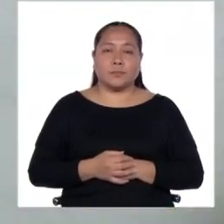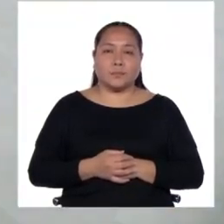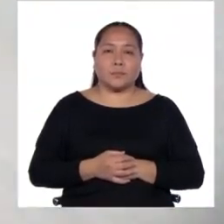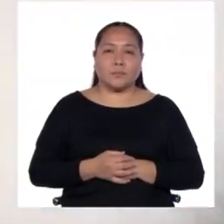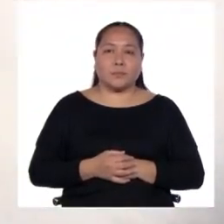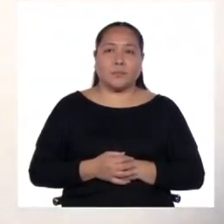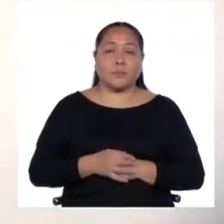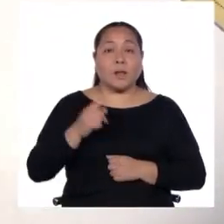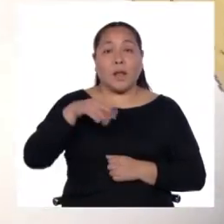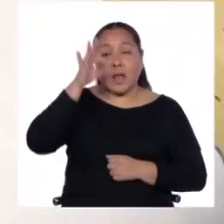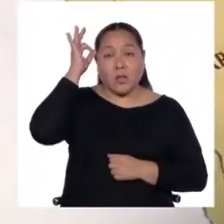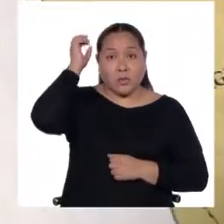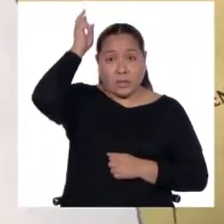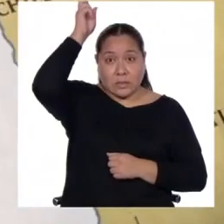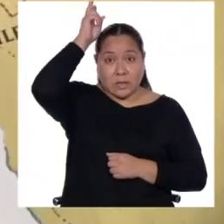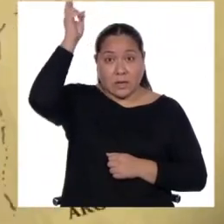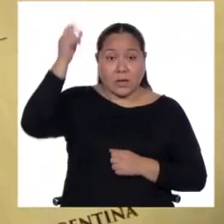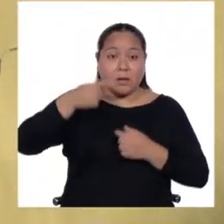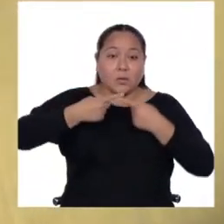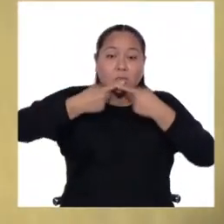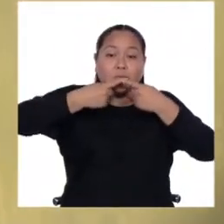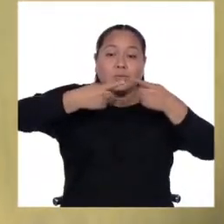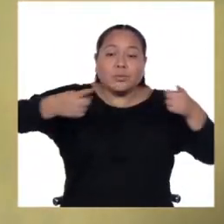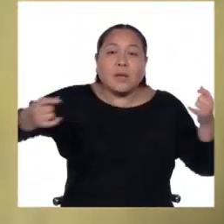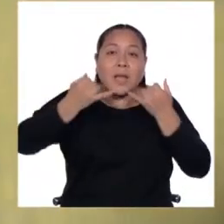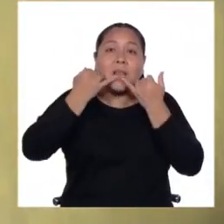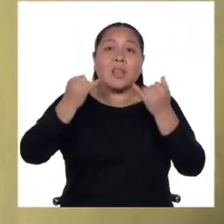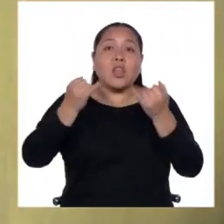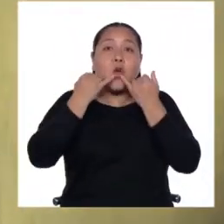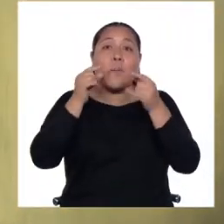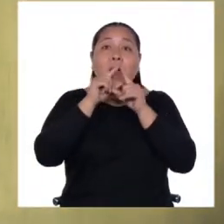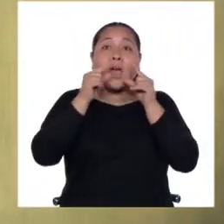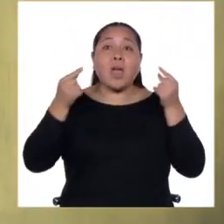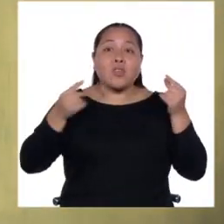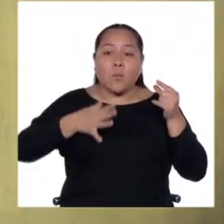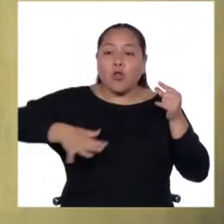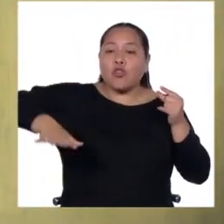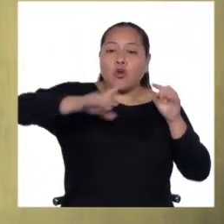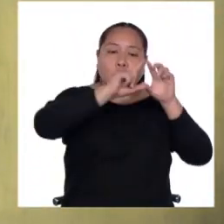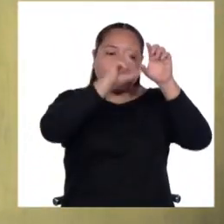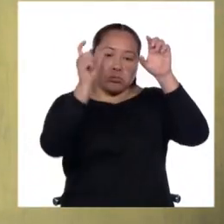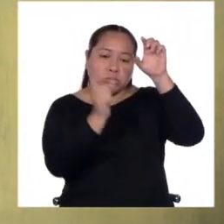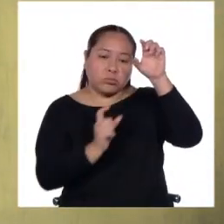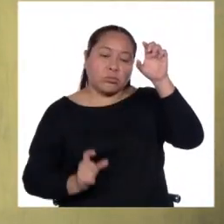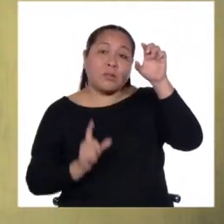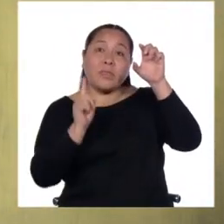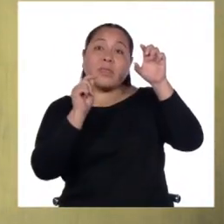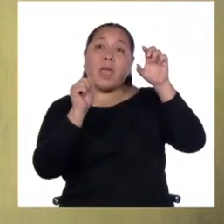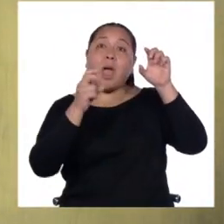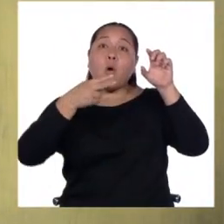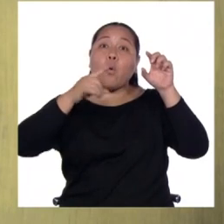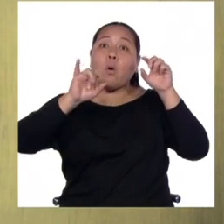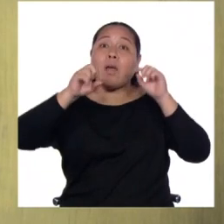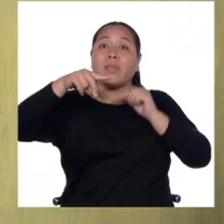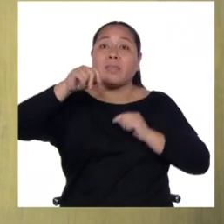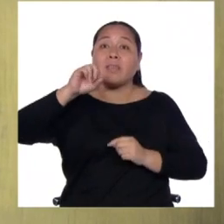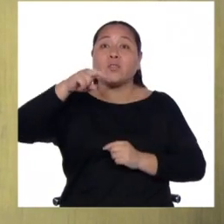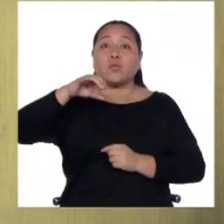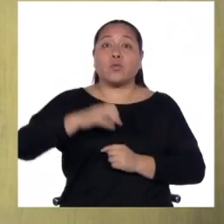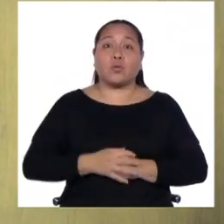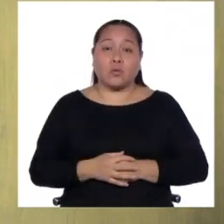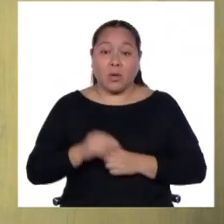Los incas difundieron el idioma quechua por todo el Tahuantinsuyo, en uno de los tantos procesos de globalización